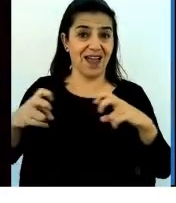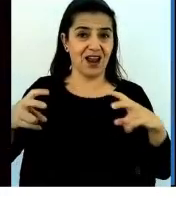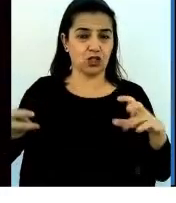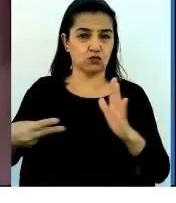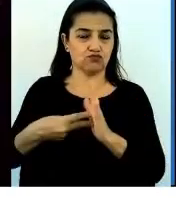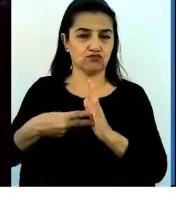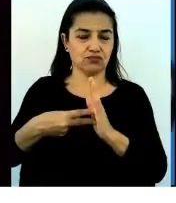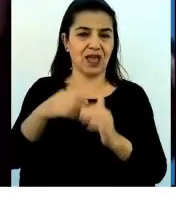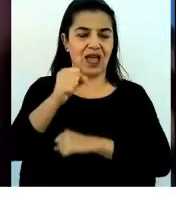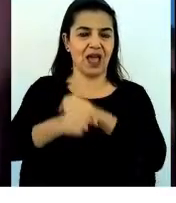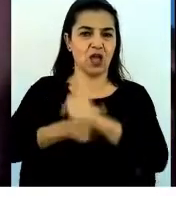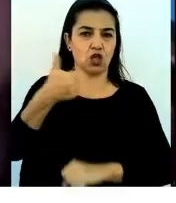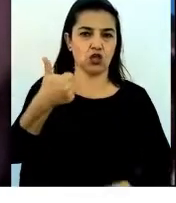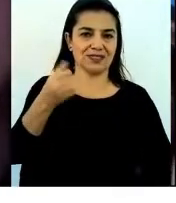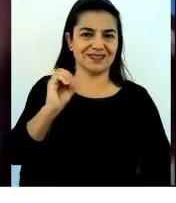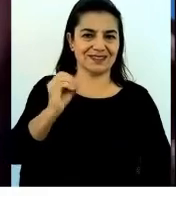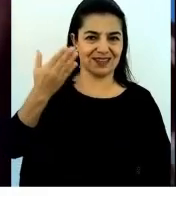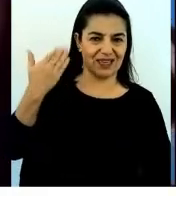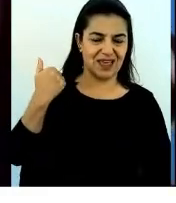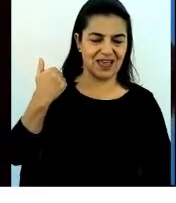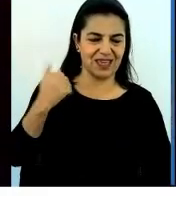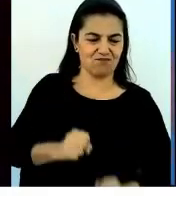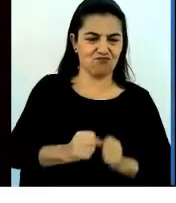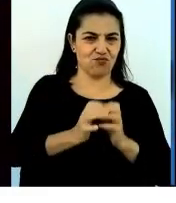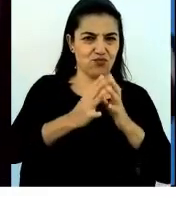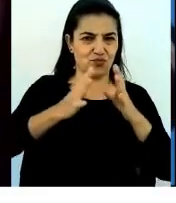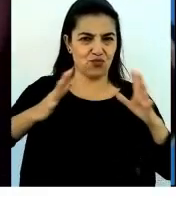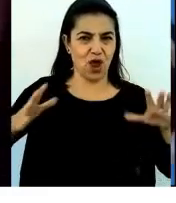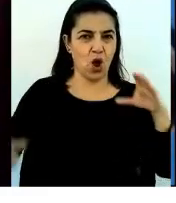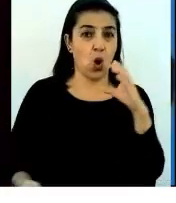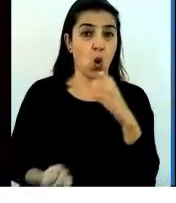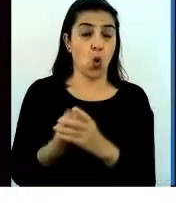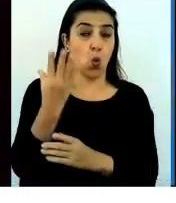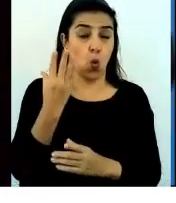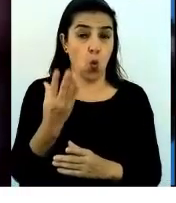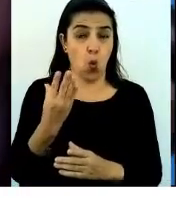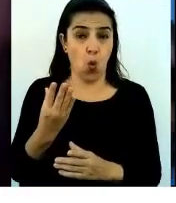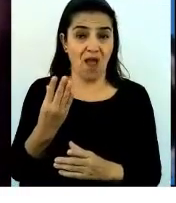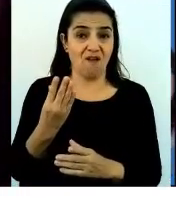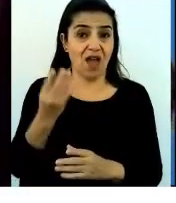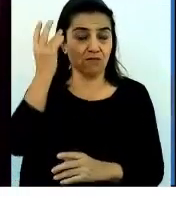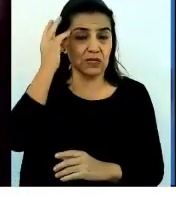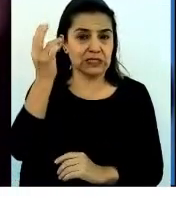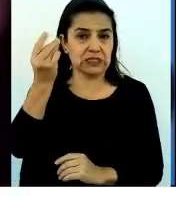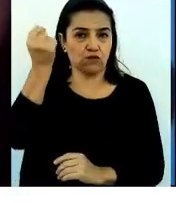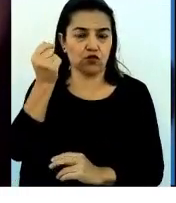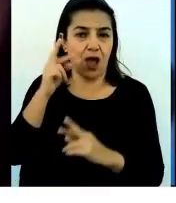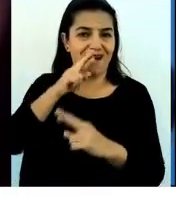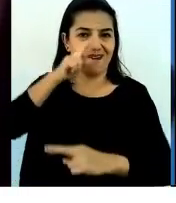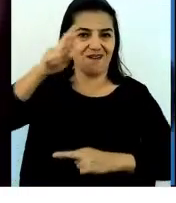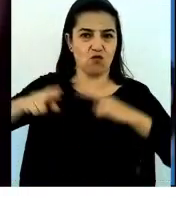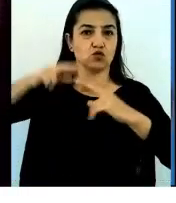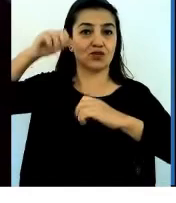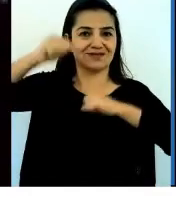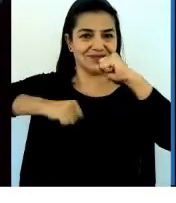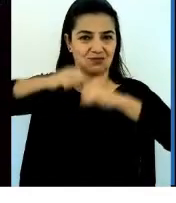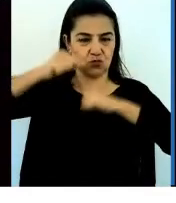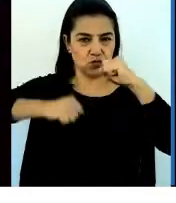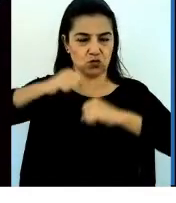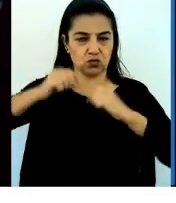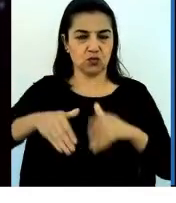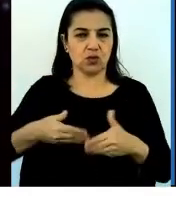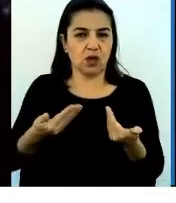60. Hemos tenido una gran nueva industria, una revolución industrial. Y ahora,